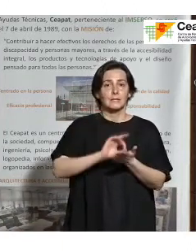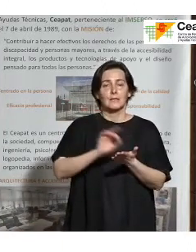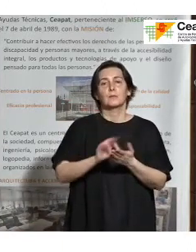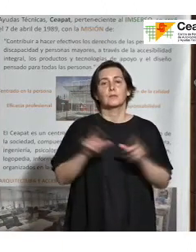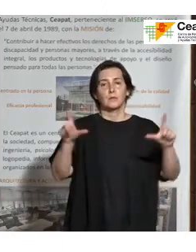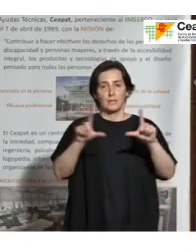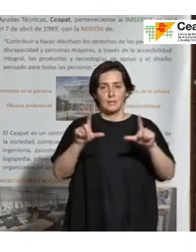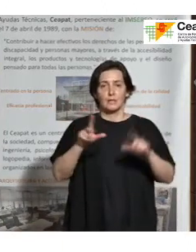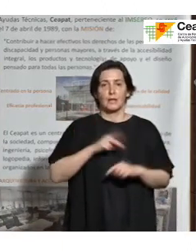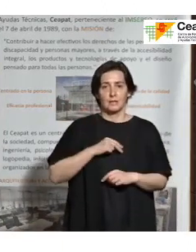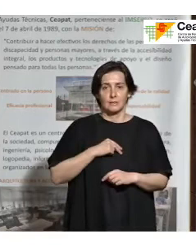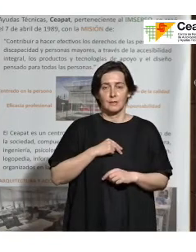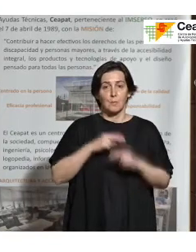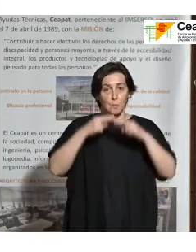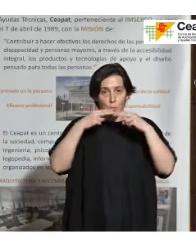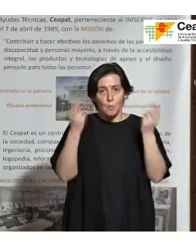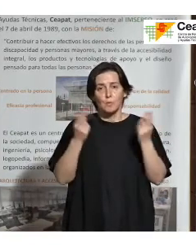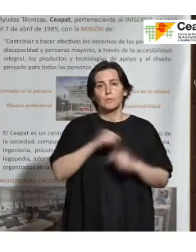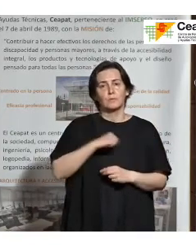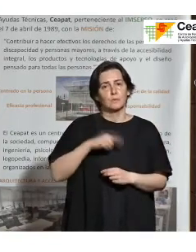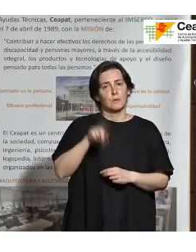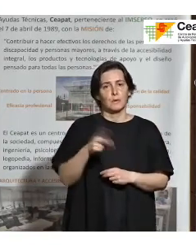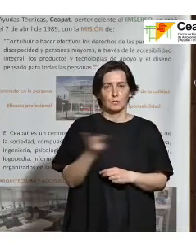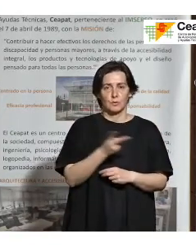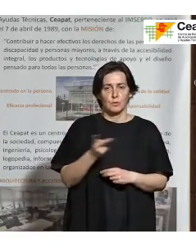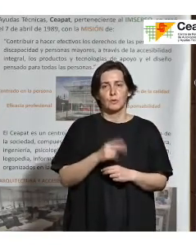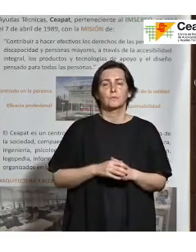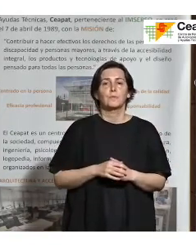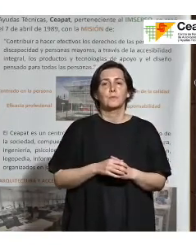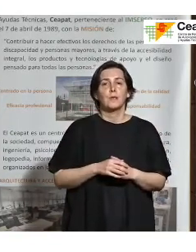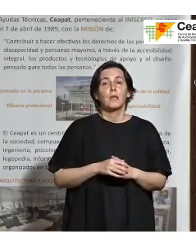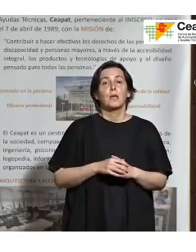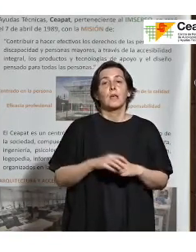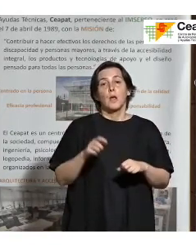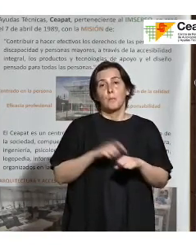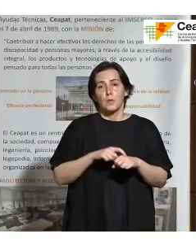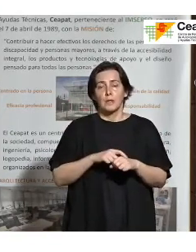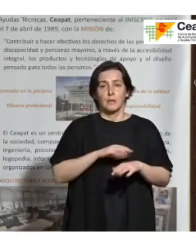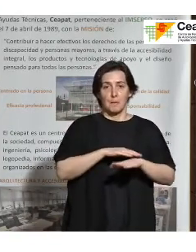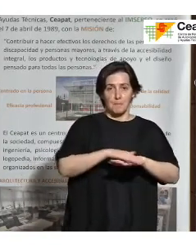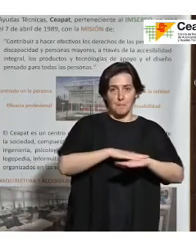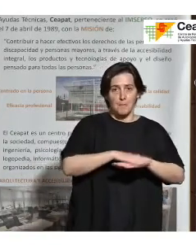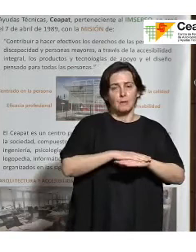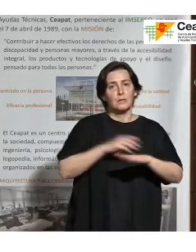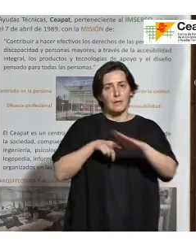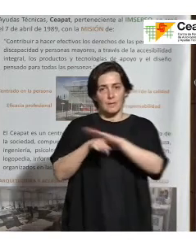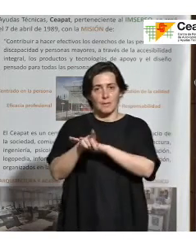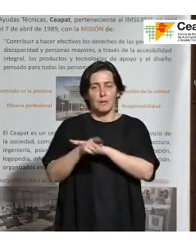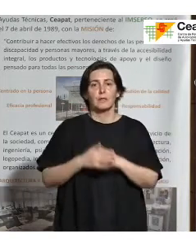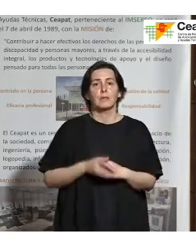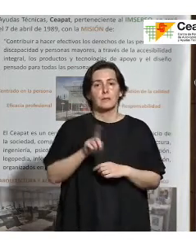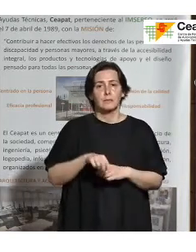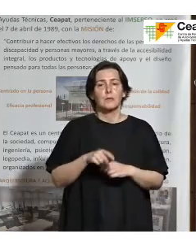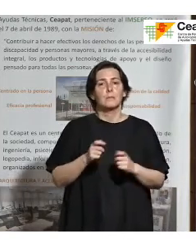tanto públicos como privados, en sus modalidades básica y avanzada, así como a la